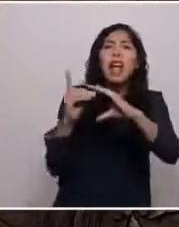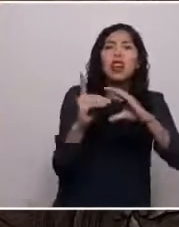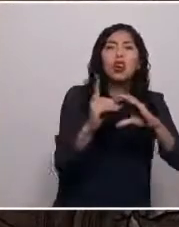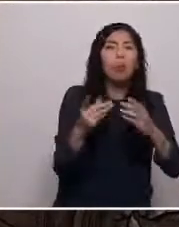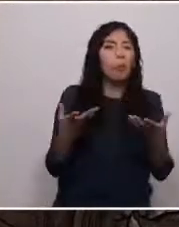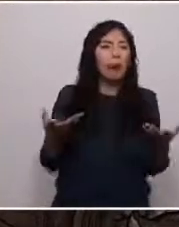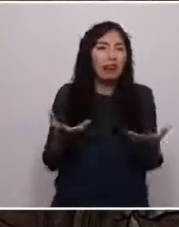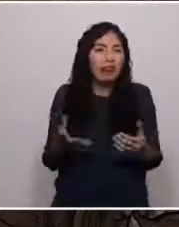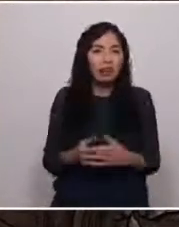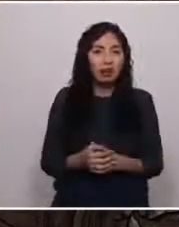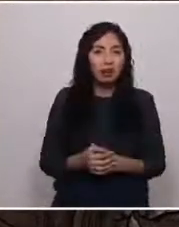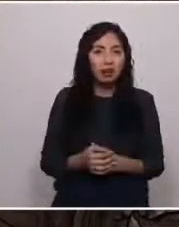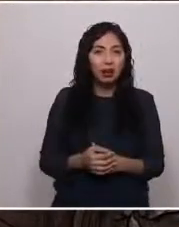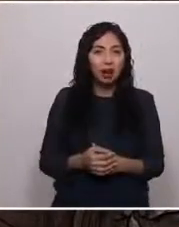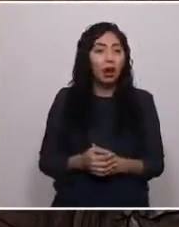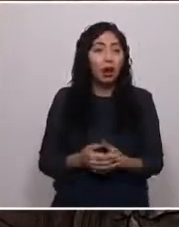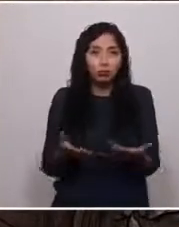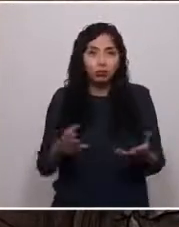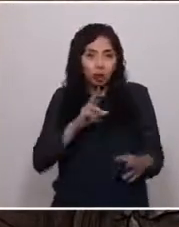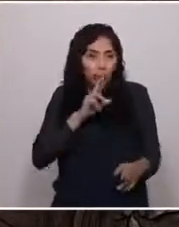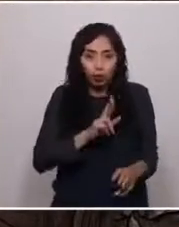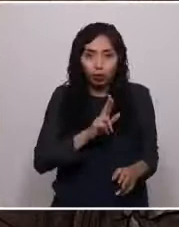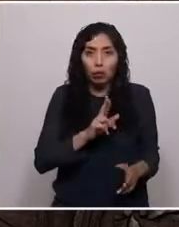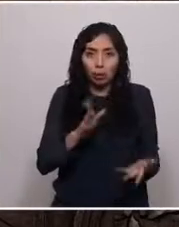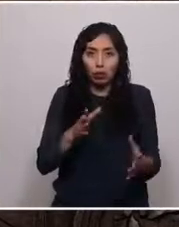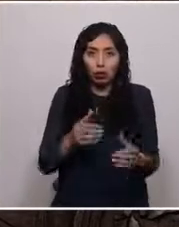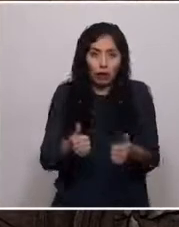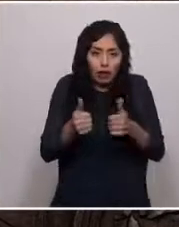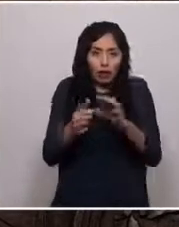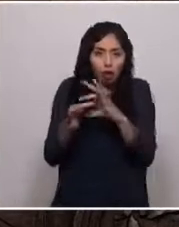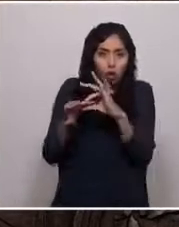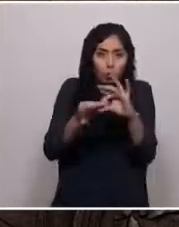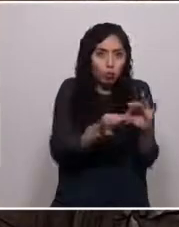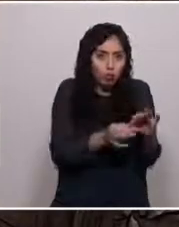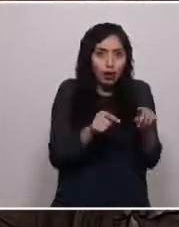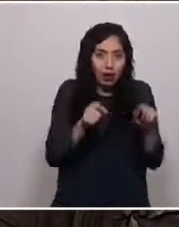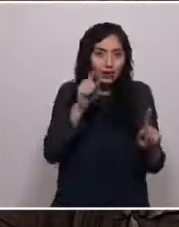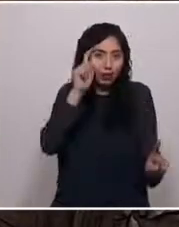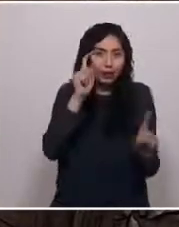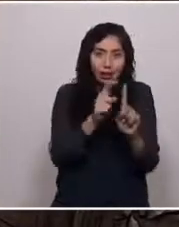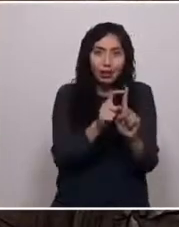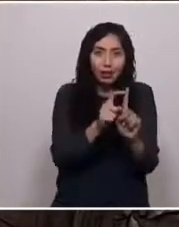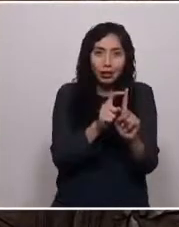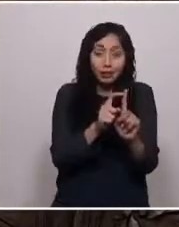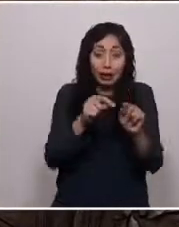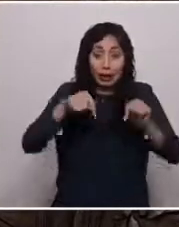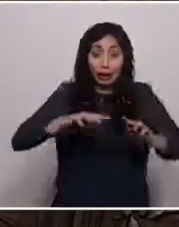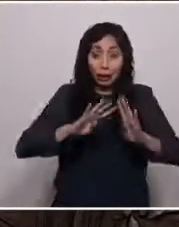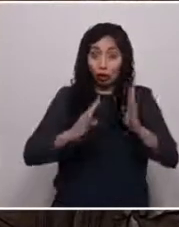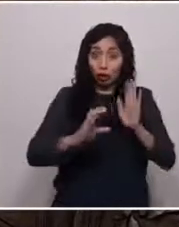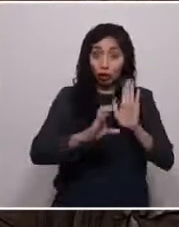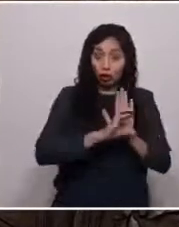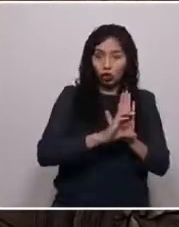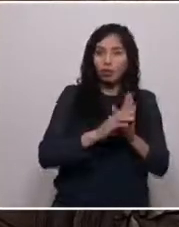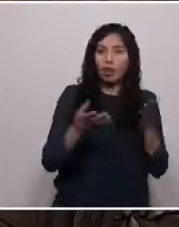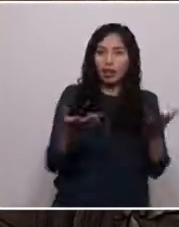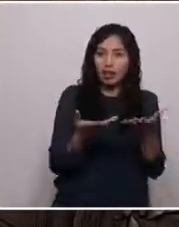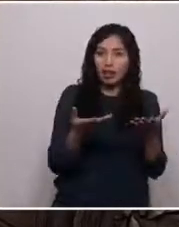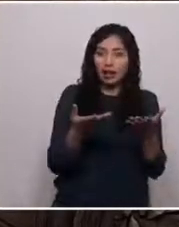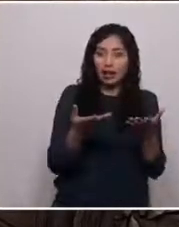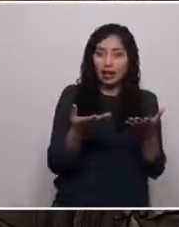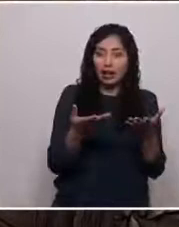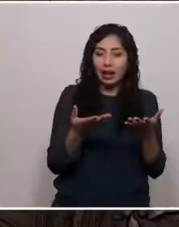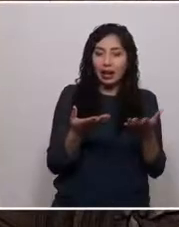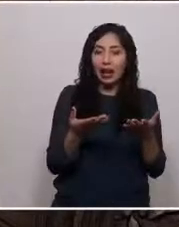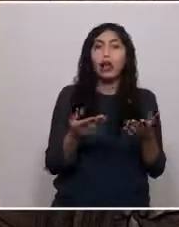para la búsqueda del bien común y dentro de la Convención Constitucional para concretar ese ideal conocido con el nombre de